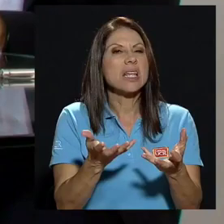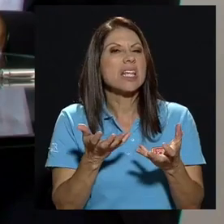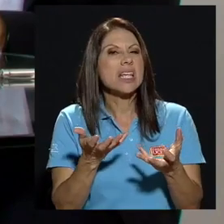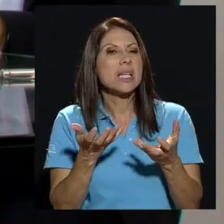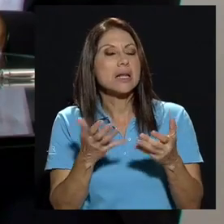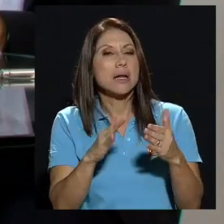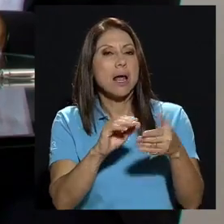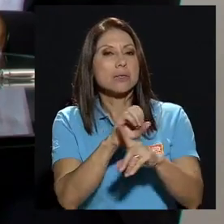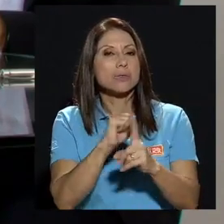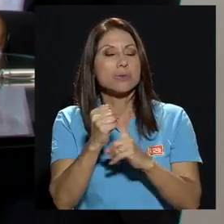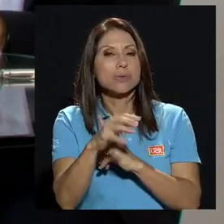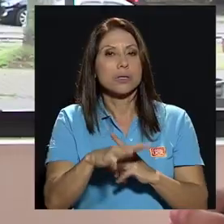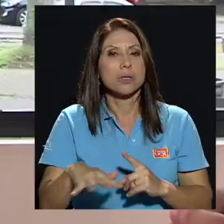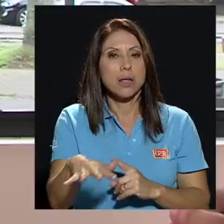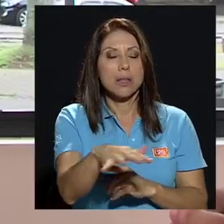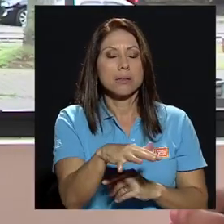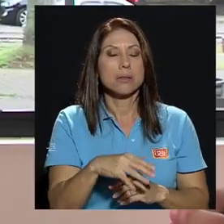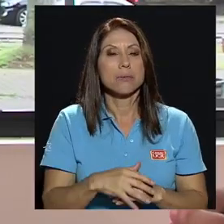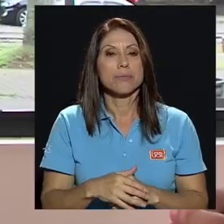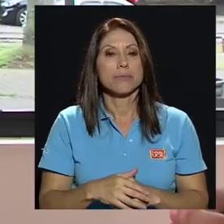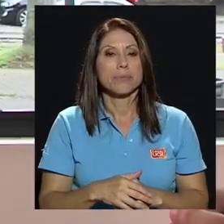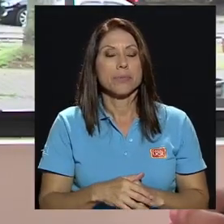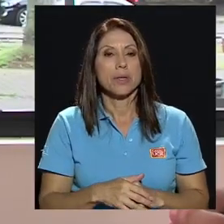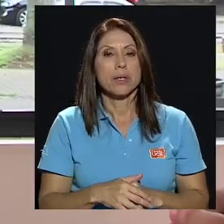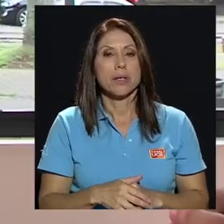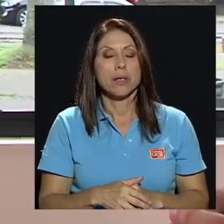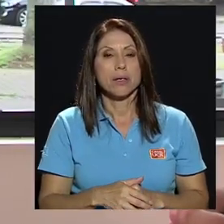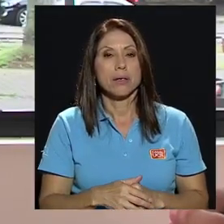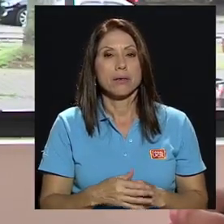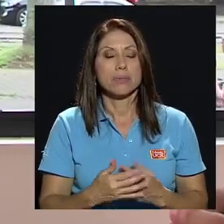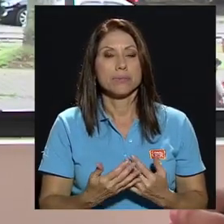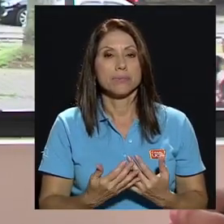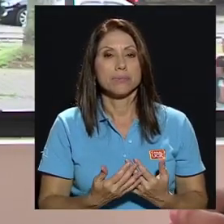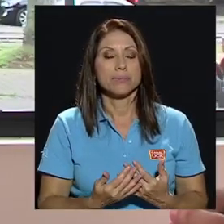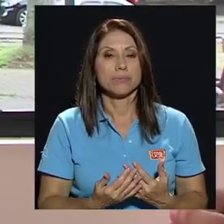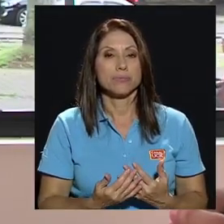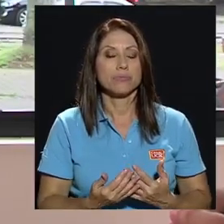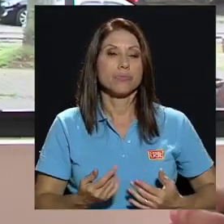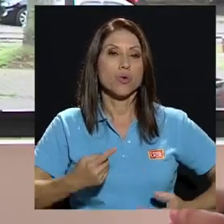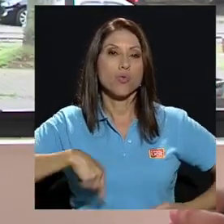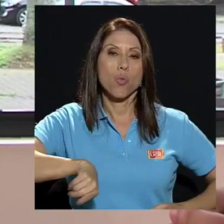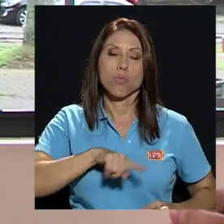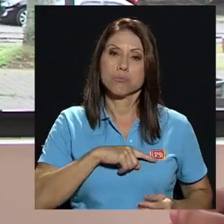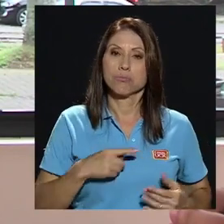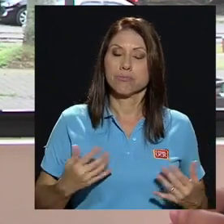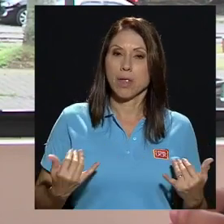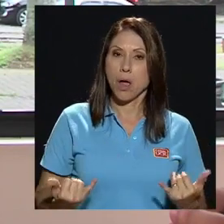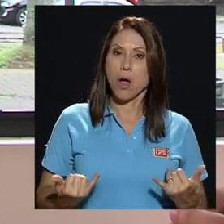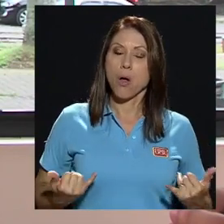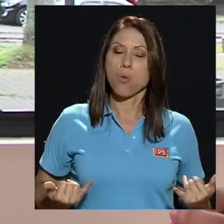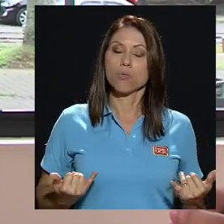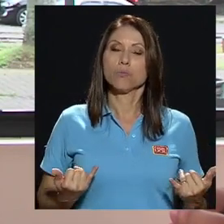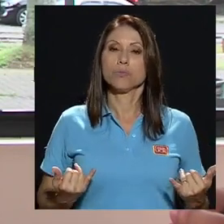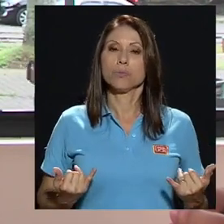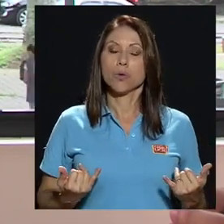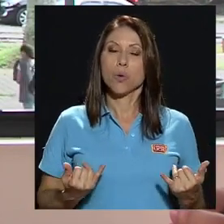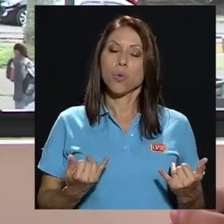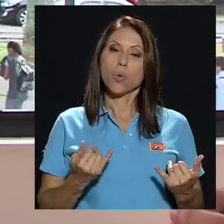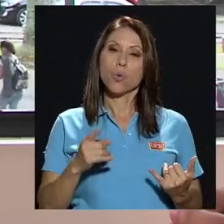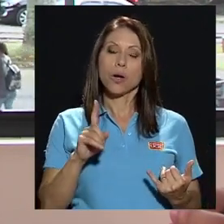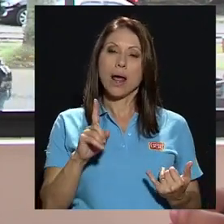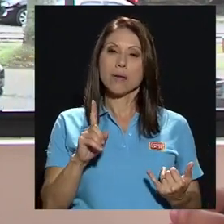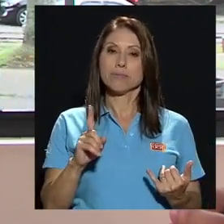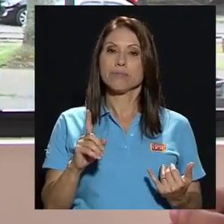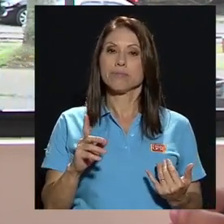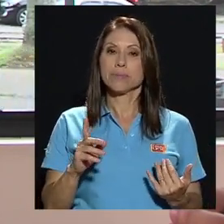sociedad. me parece que estamos en una